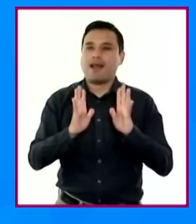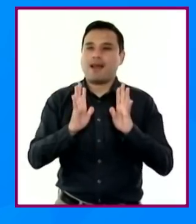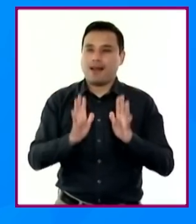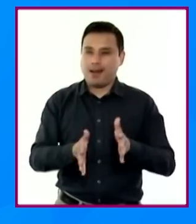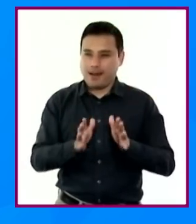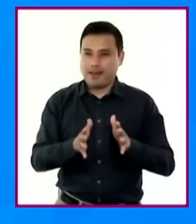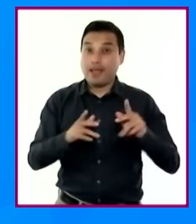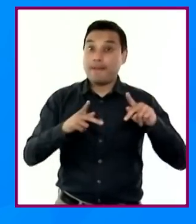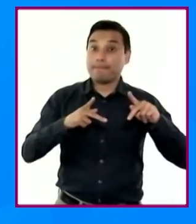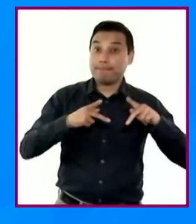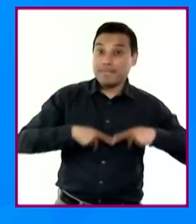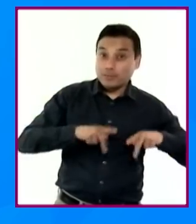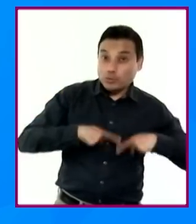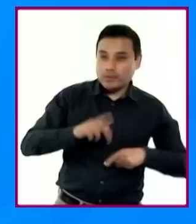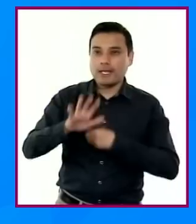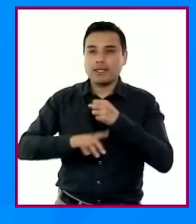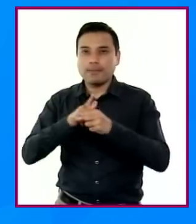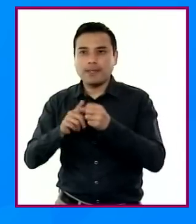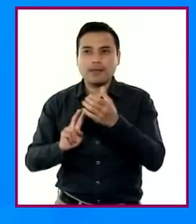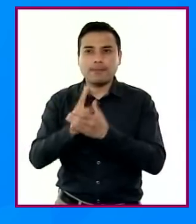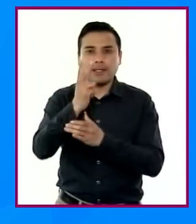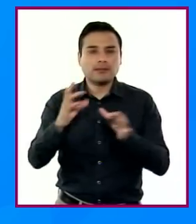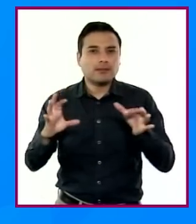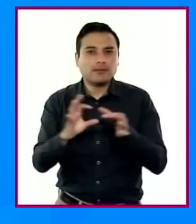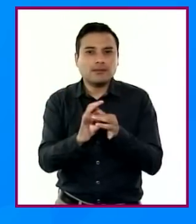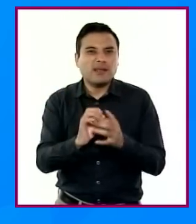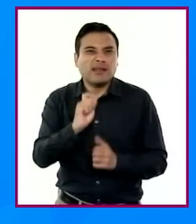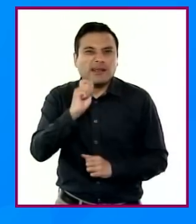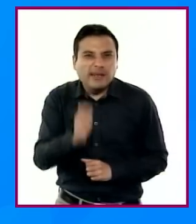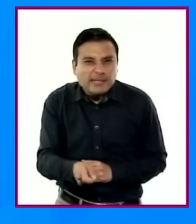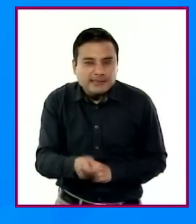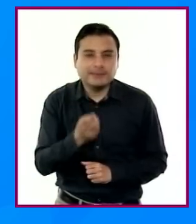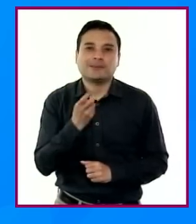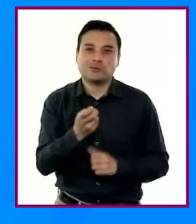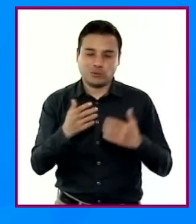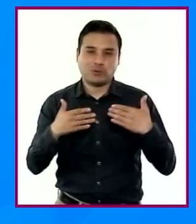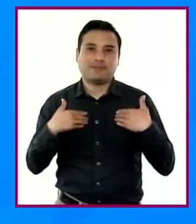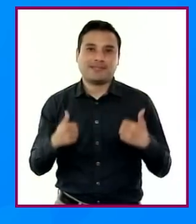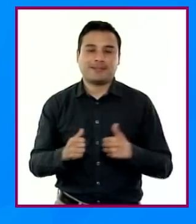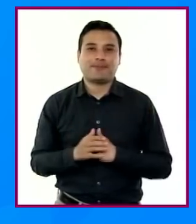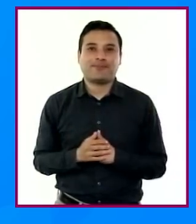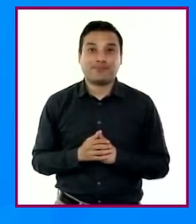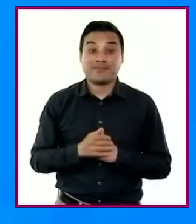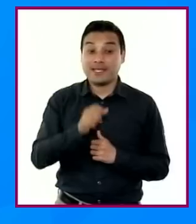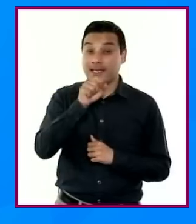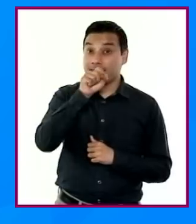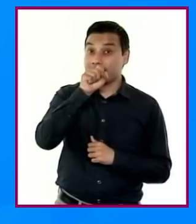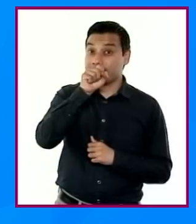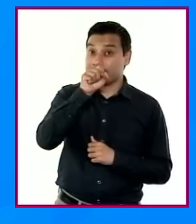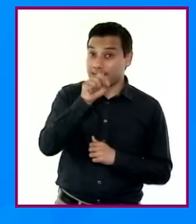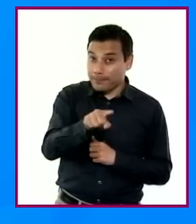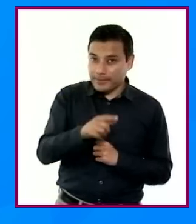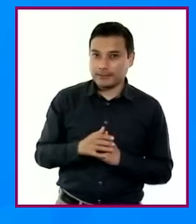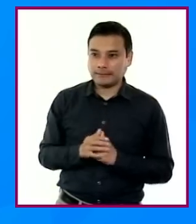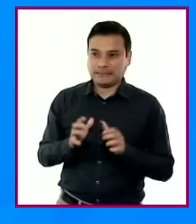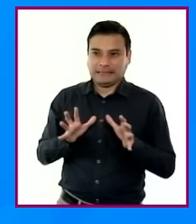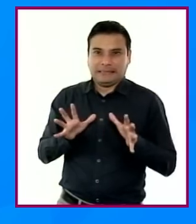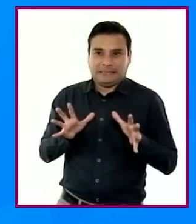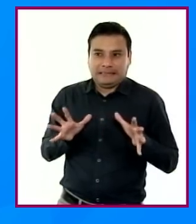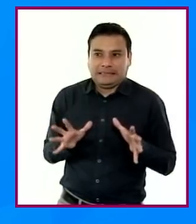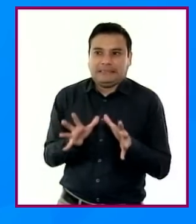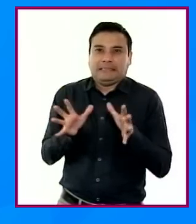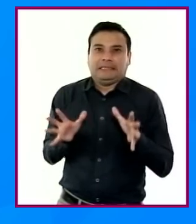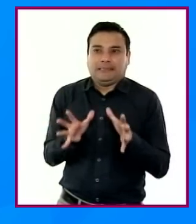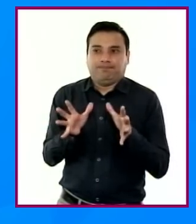humanos y la naturaleza, así como la importancia de fortalecer prácticas, actitudes y valores que